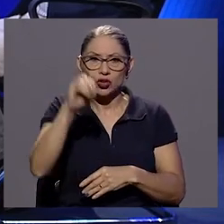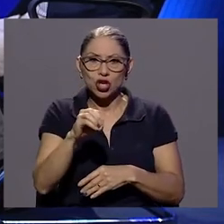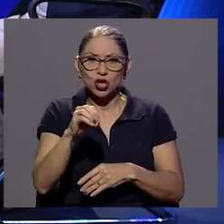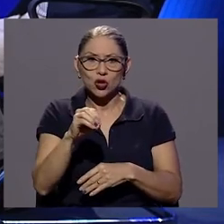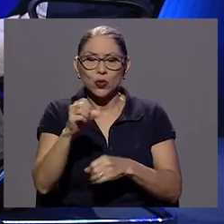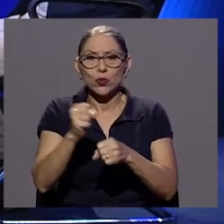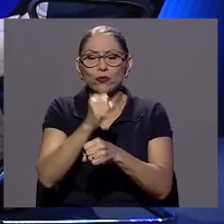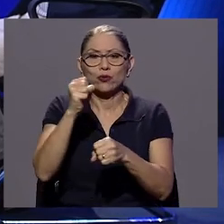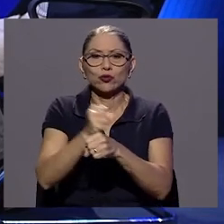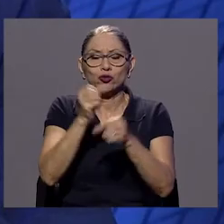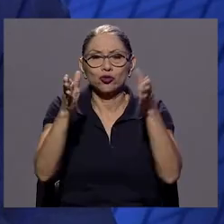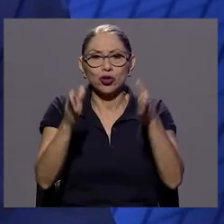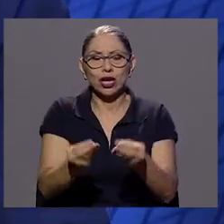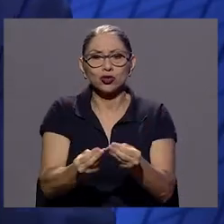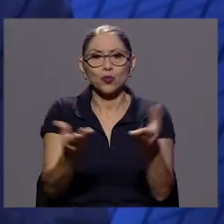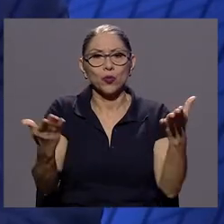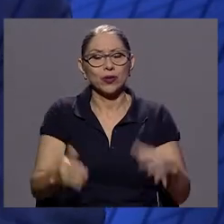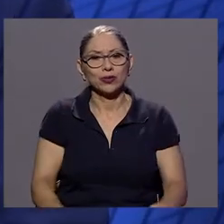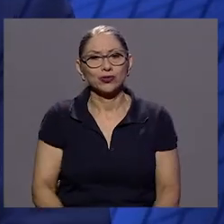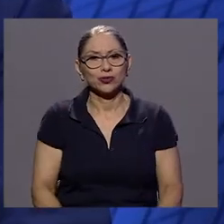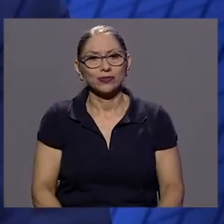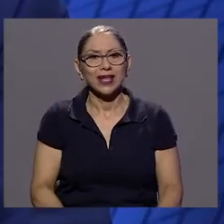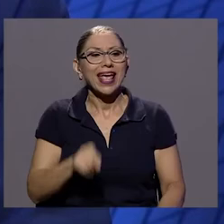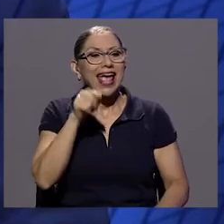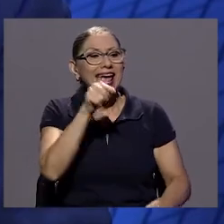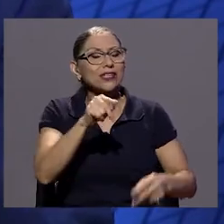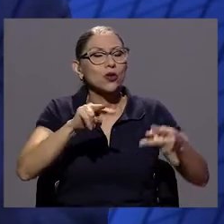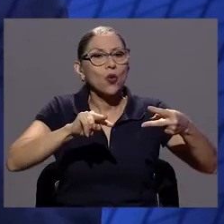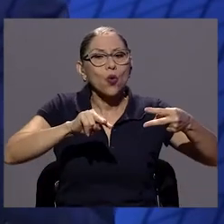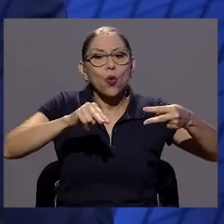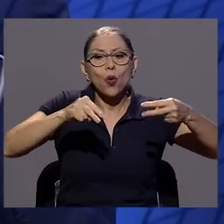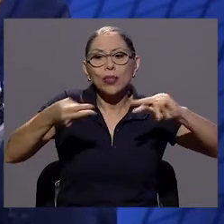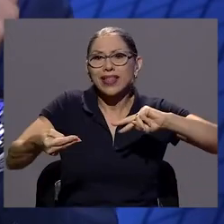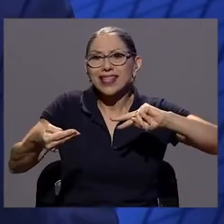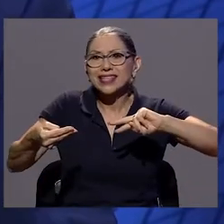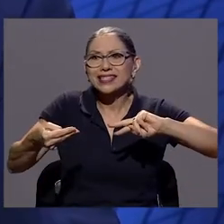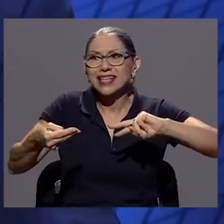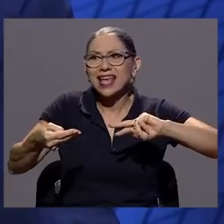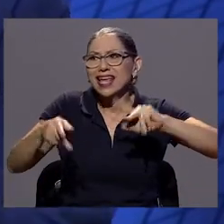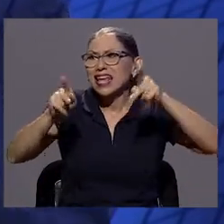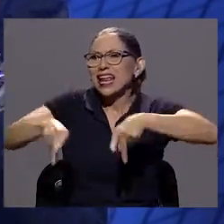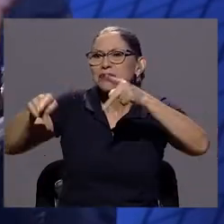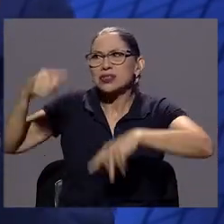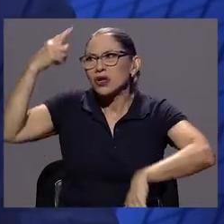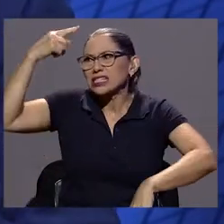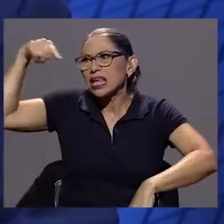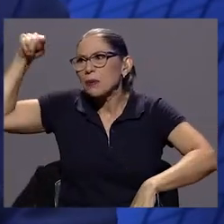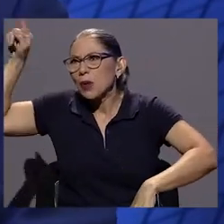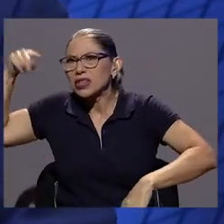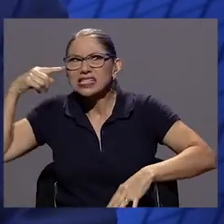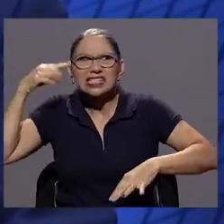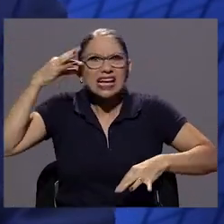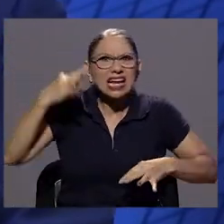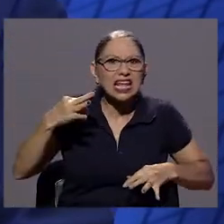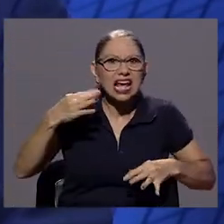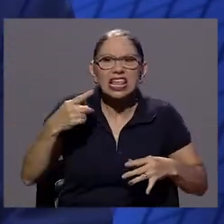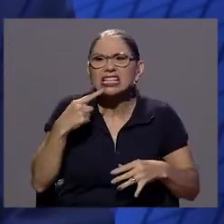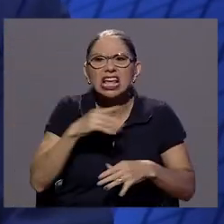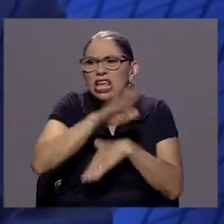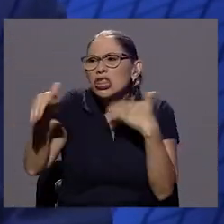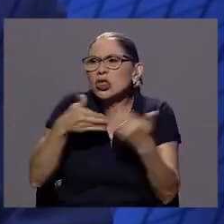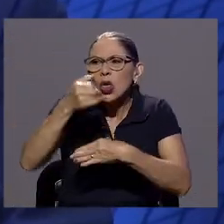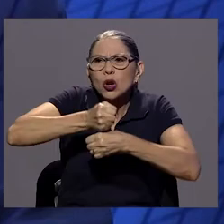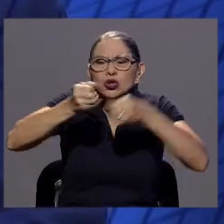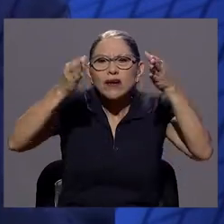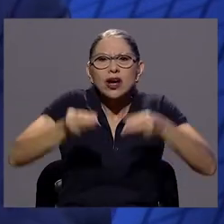son funcionarios públicos, y eso contradice una hipótesis que todo el mundo hablaba, decía todos los empleados públicos están endeudados. No, no es